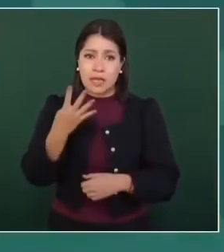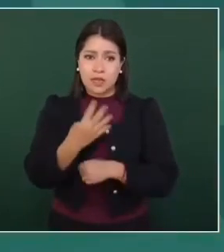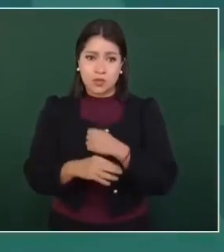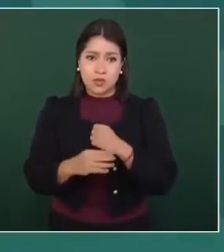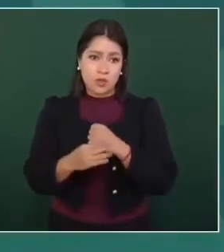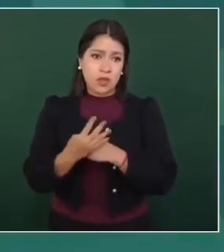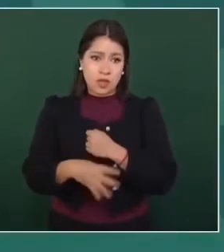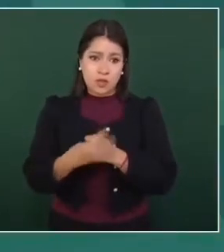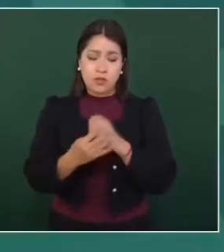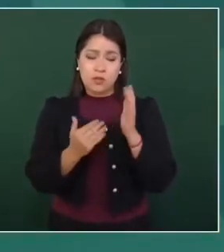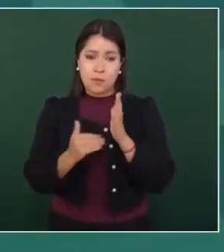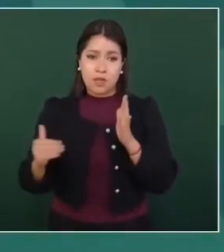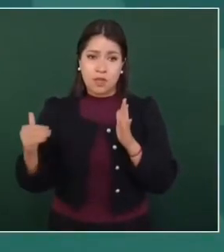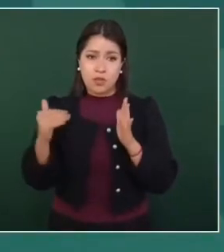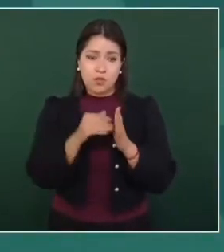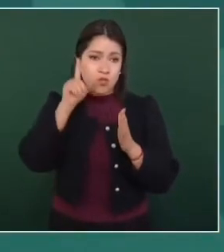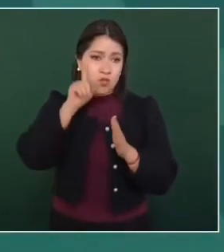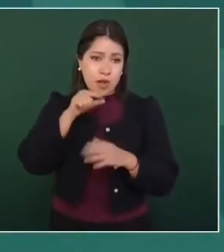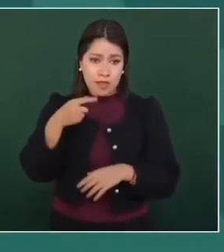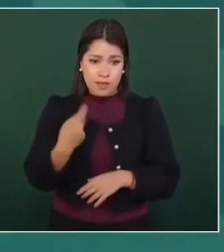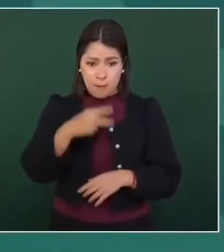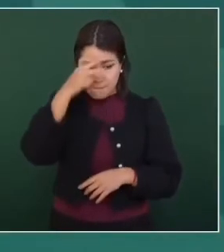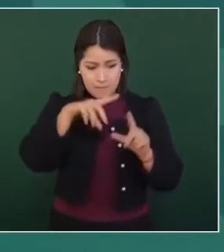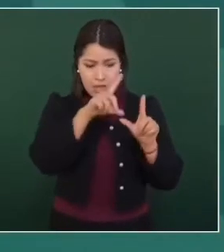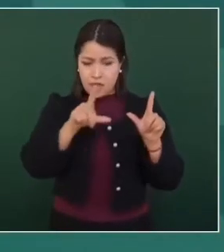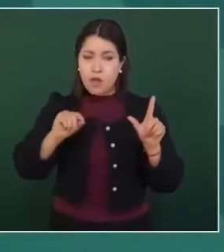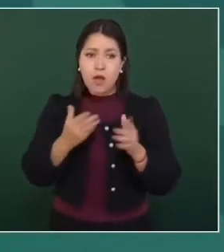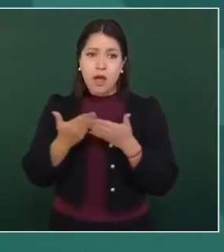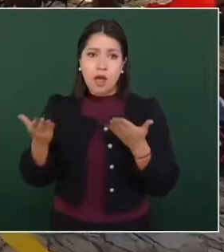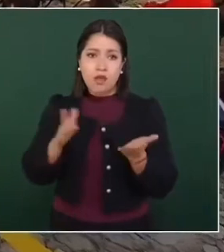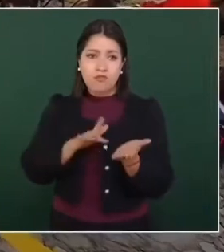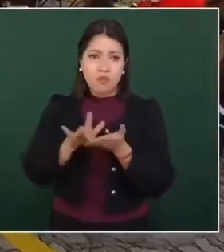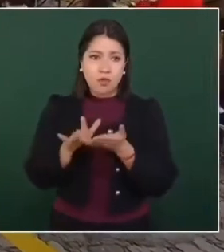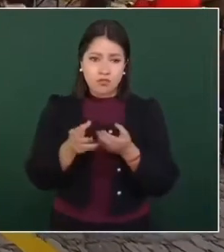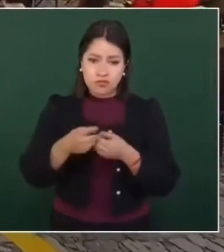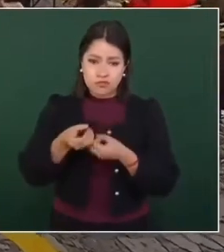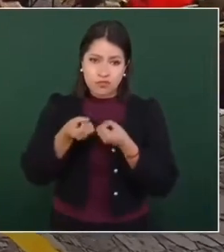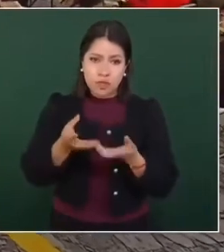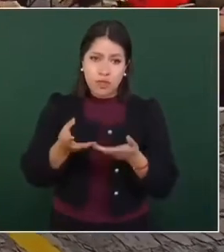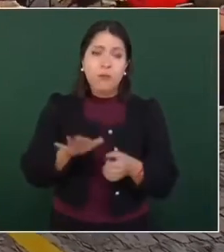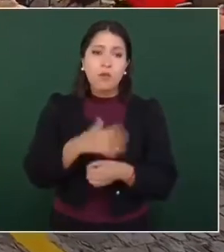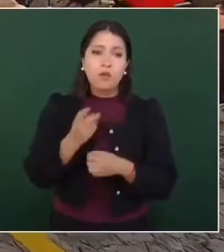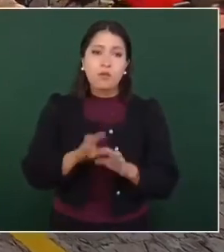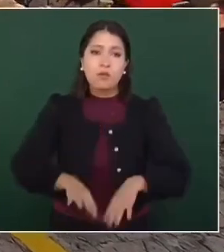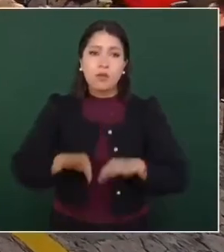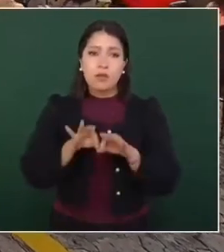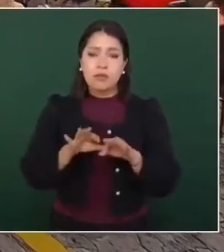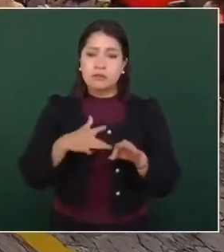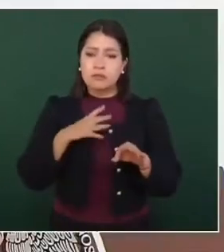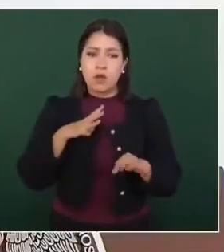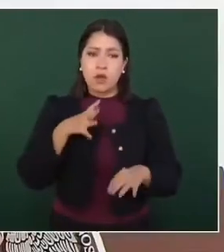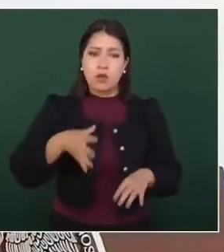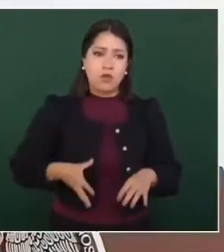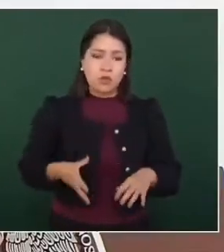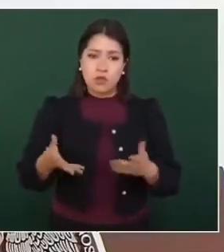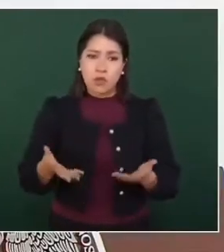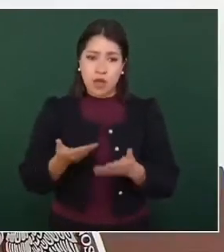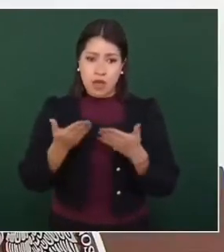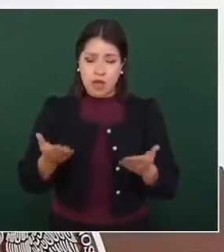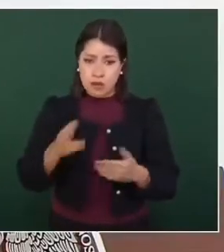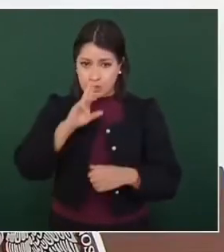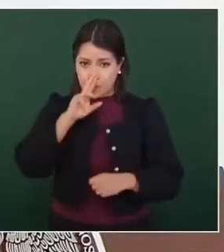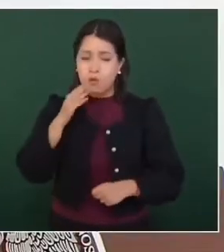de mujeres en México que reciben hoy estos derechos. Por ello, para nosotros es un honor tener esta alta